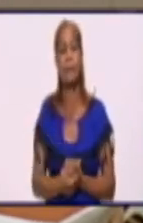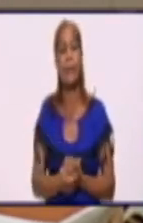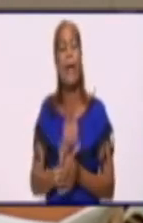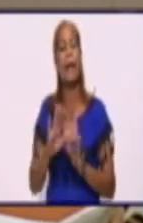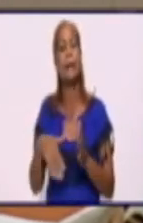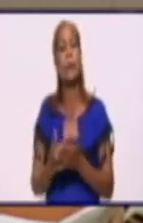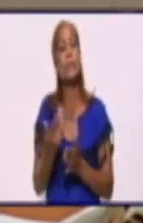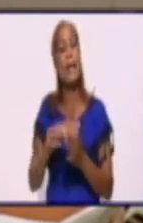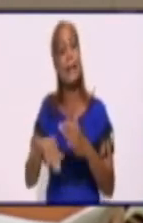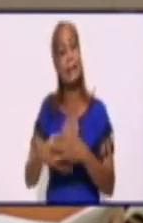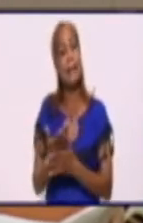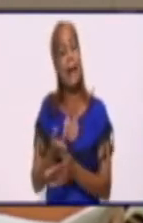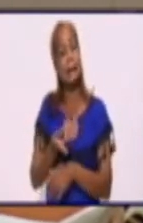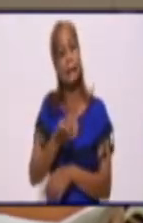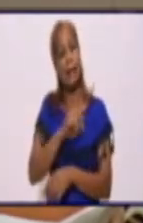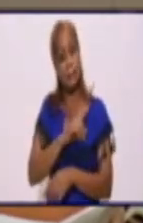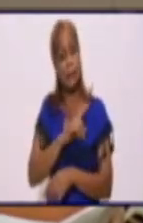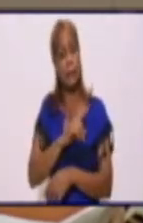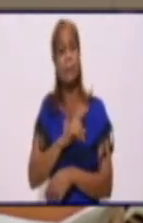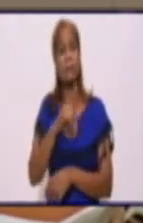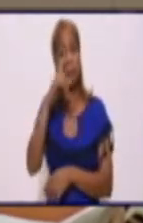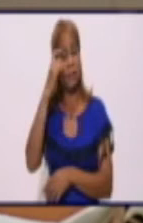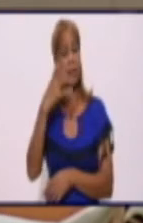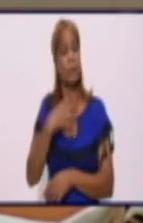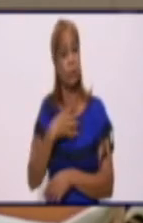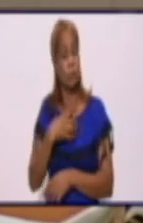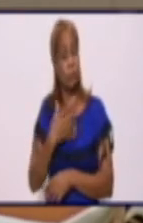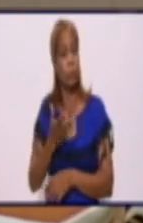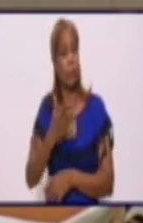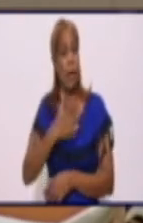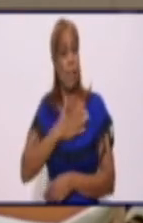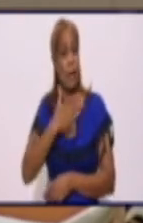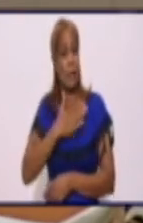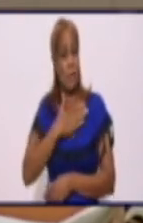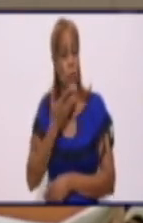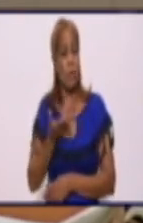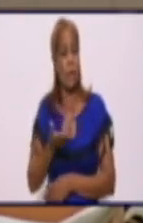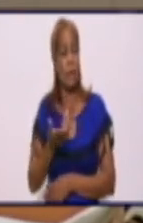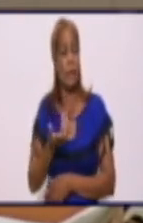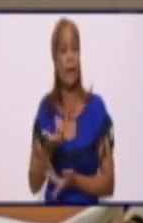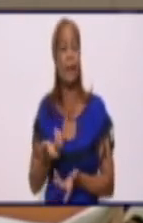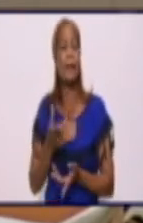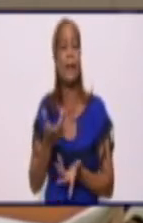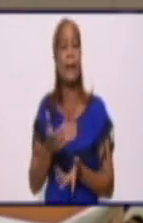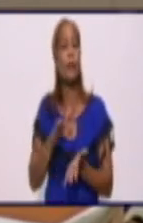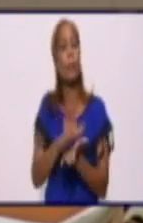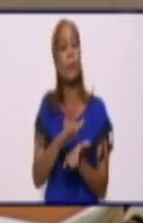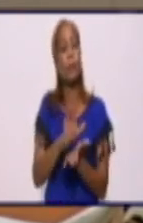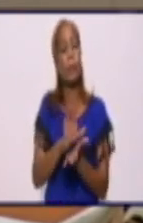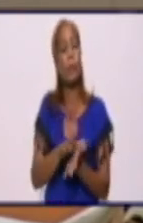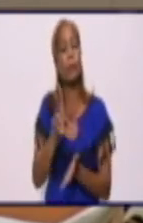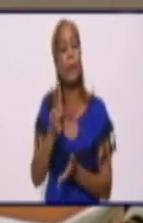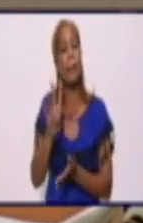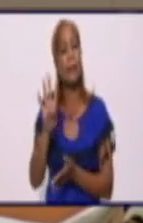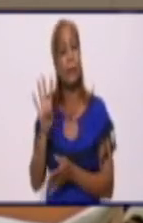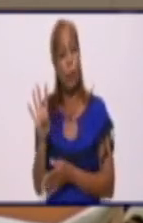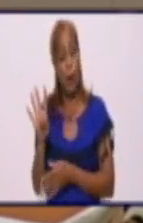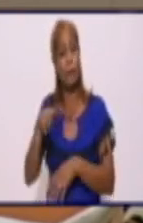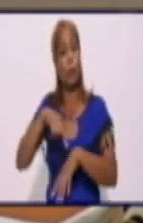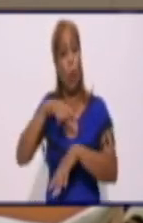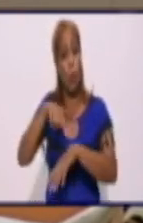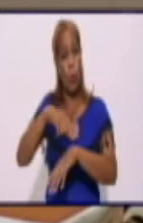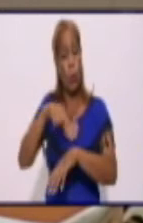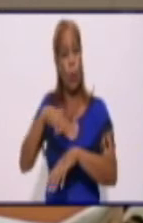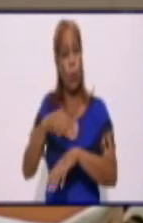la particularidad de que nos mantuvimos durante 24 horas, desde las 00 hasta las 24 horas